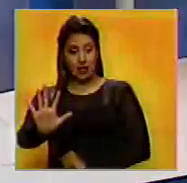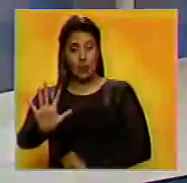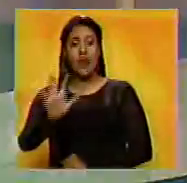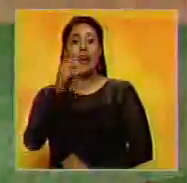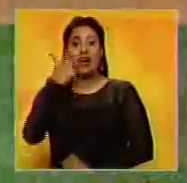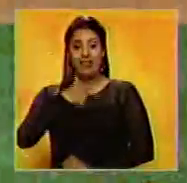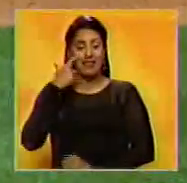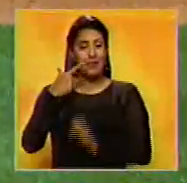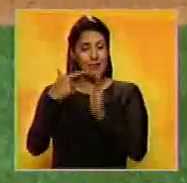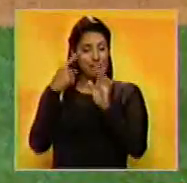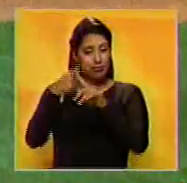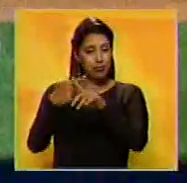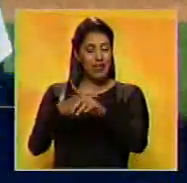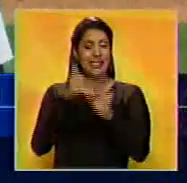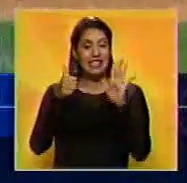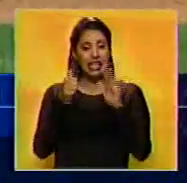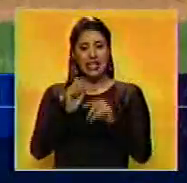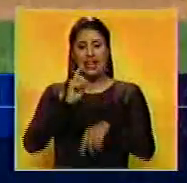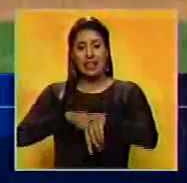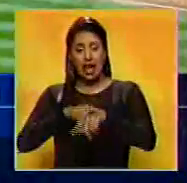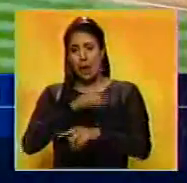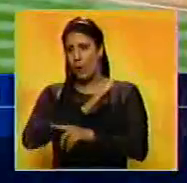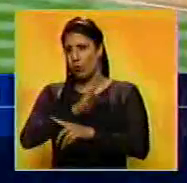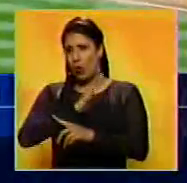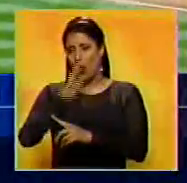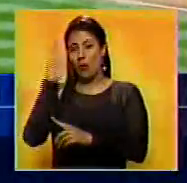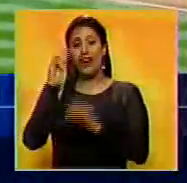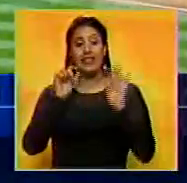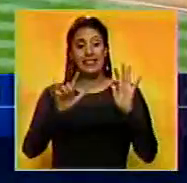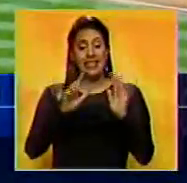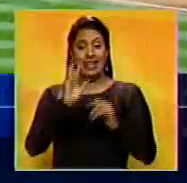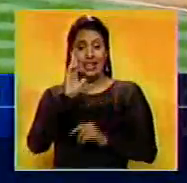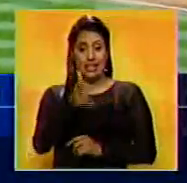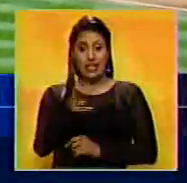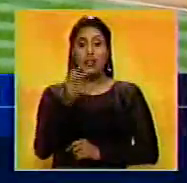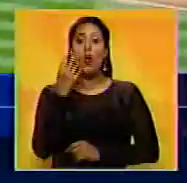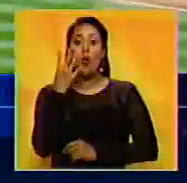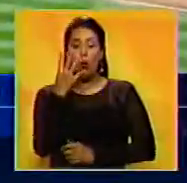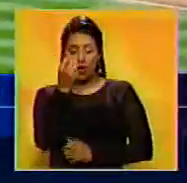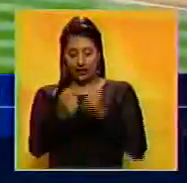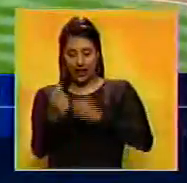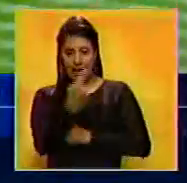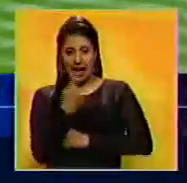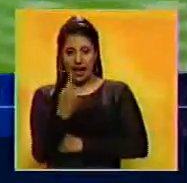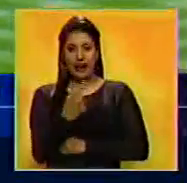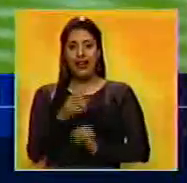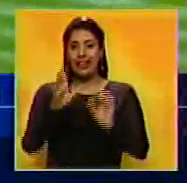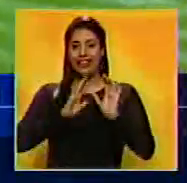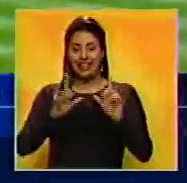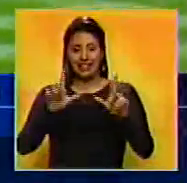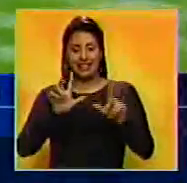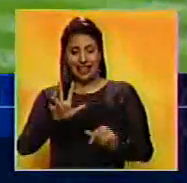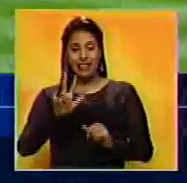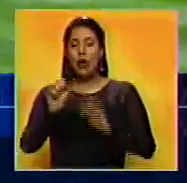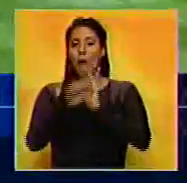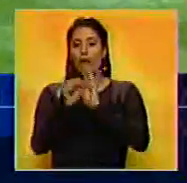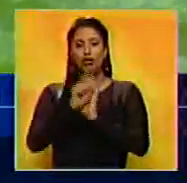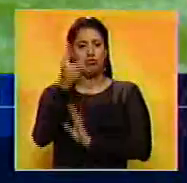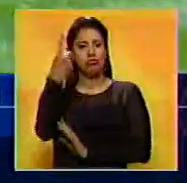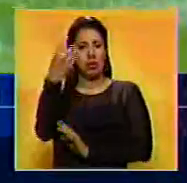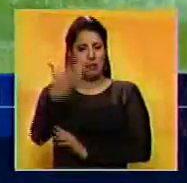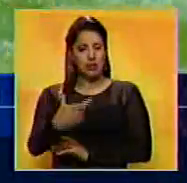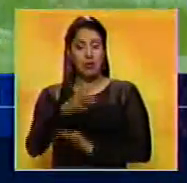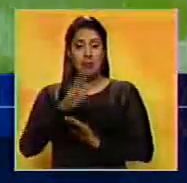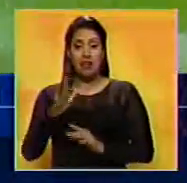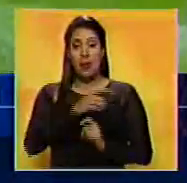Zenzatela vio acción por espacio de 6 innings en los que permitió 7 hits, 4 carreras, otorgó 3 boletos y solo ponchó a un rival.